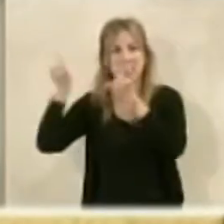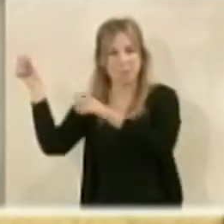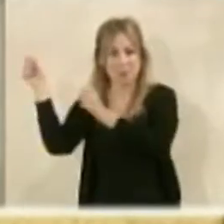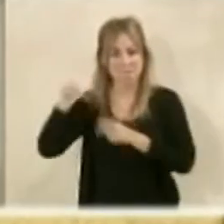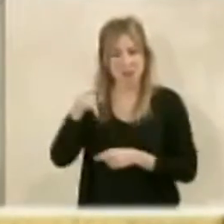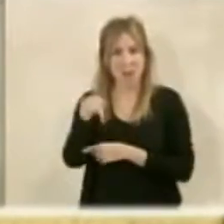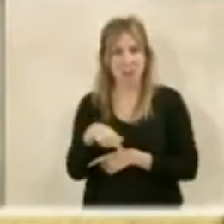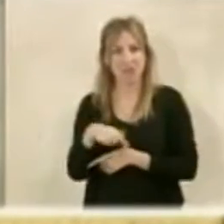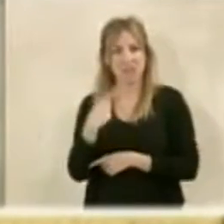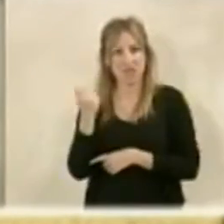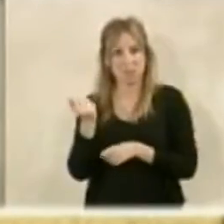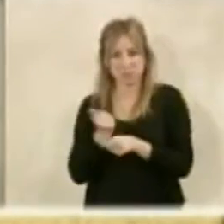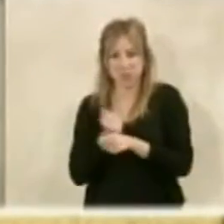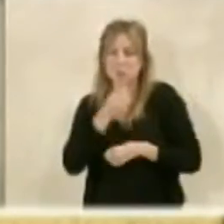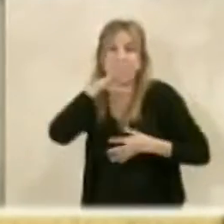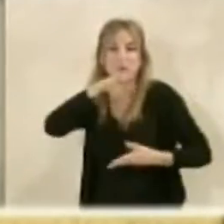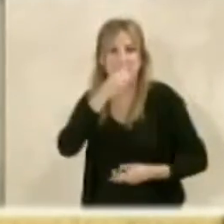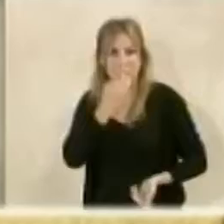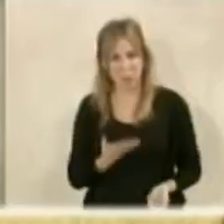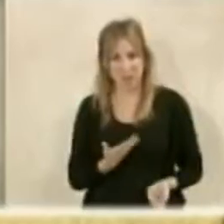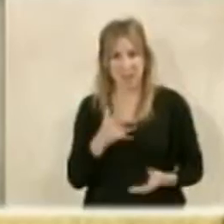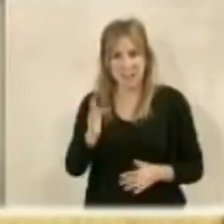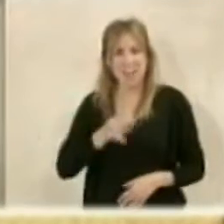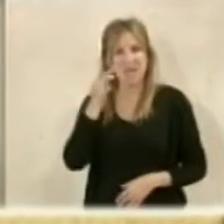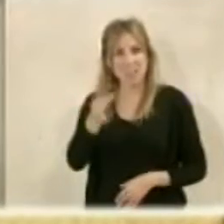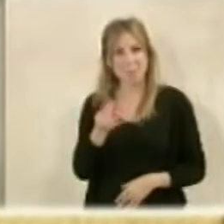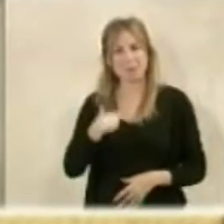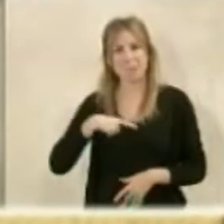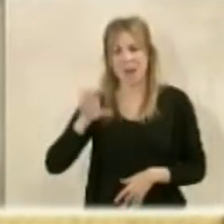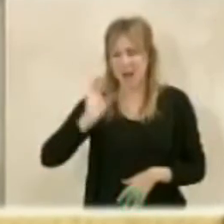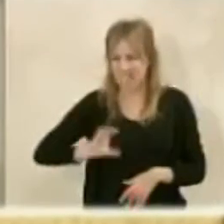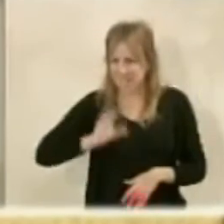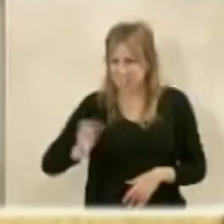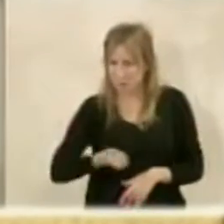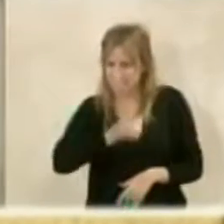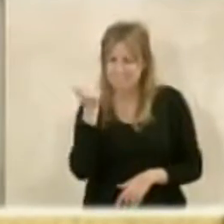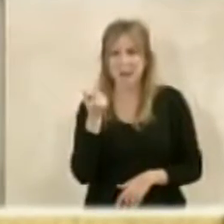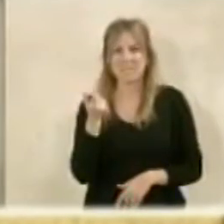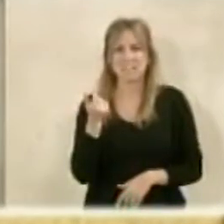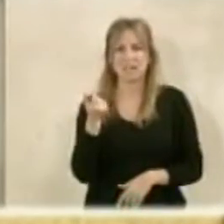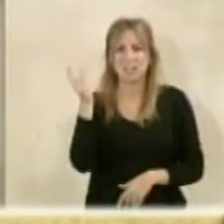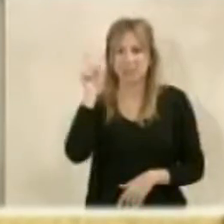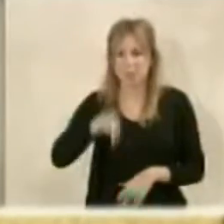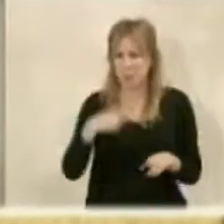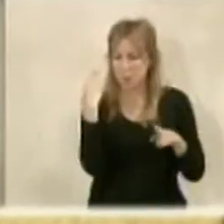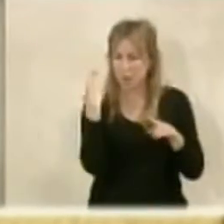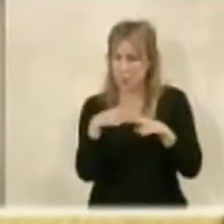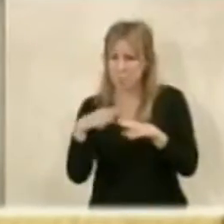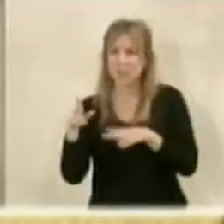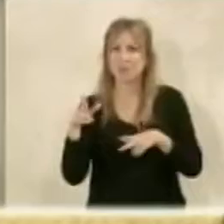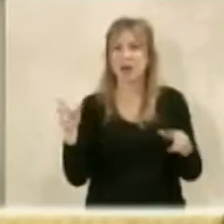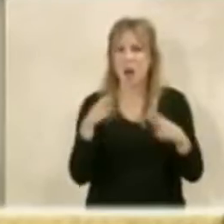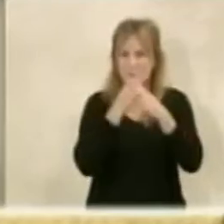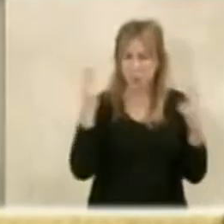a nuestra ciudad, creo que es una magnífica noticia. Y que además vayamos a tener muchos más ingresos y podamos hacer, por tanto, más mayor políticas públicas por parte de este